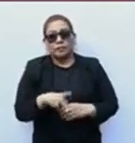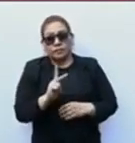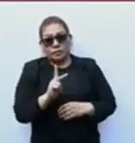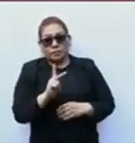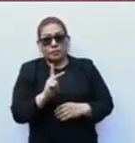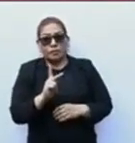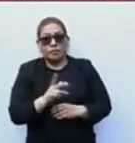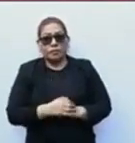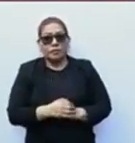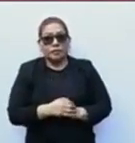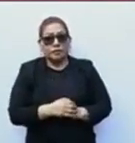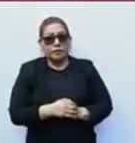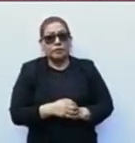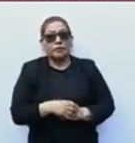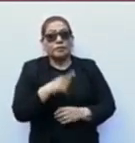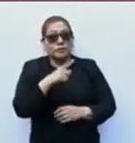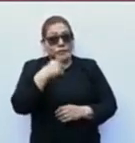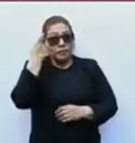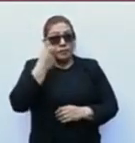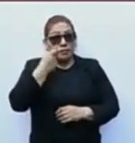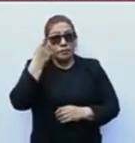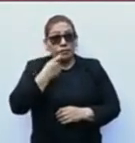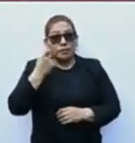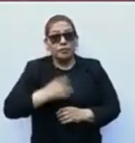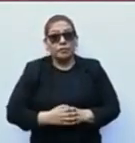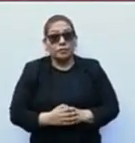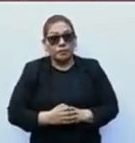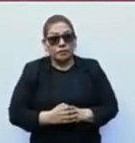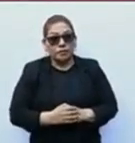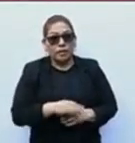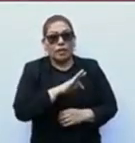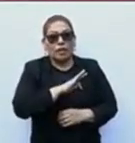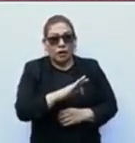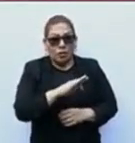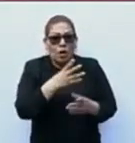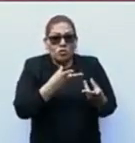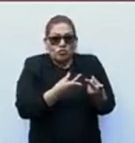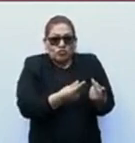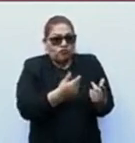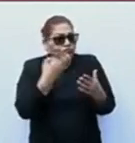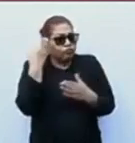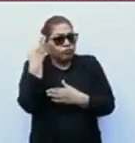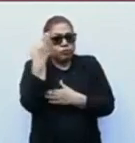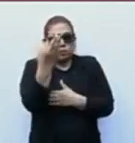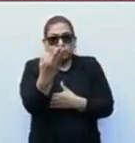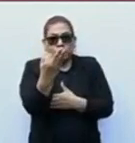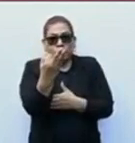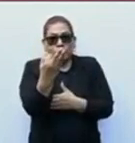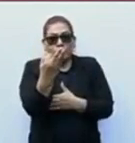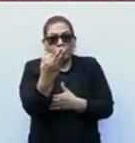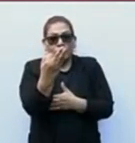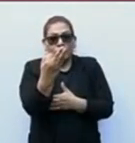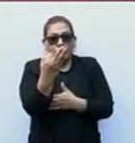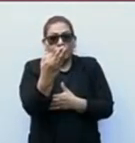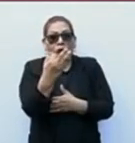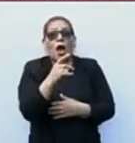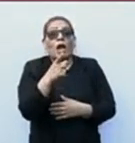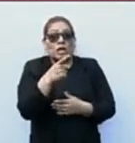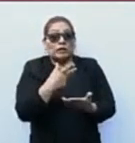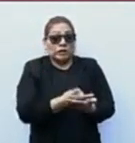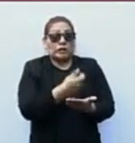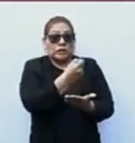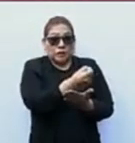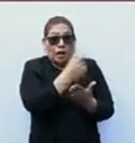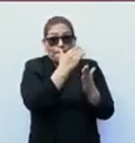miró que estas pensiones se fueron depreciando en el tiempo, porque en vez de ser salarios